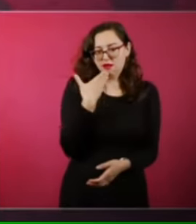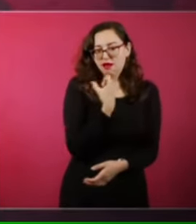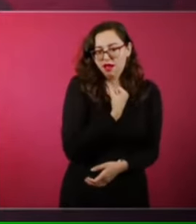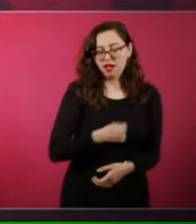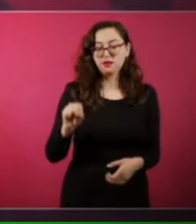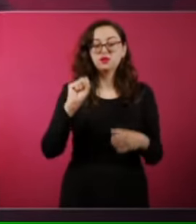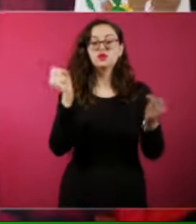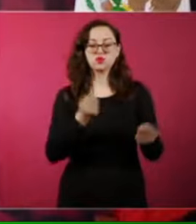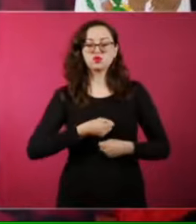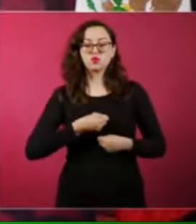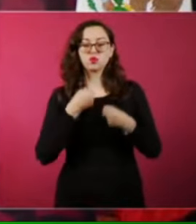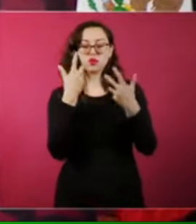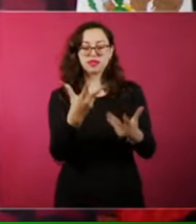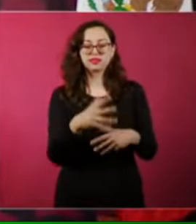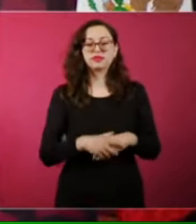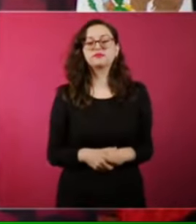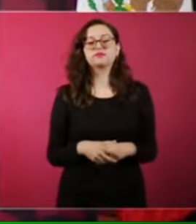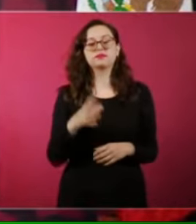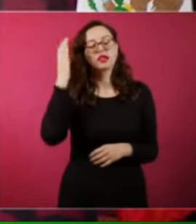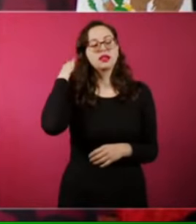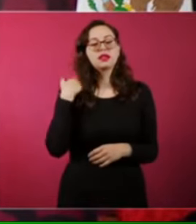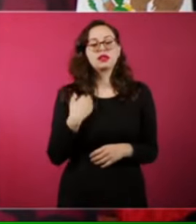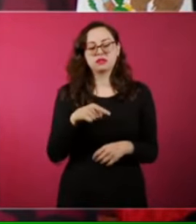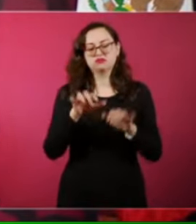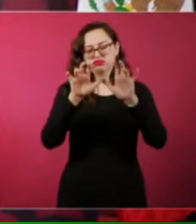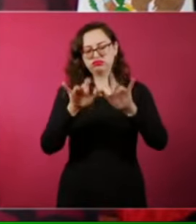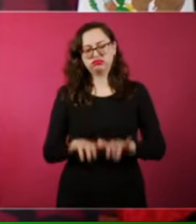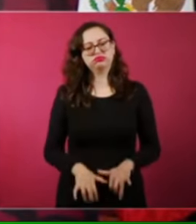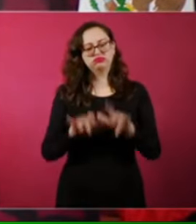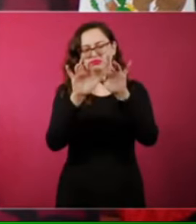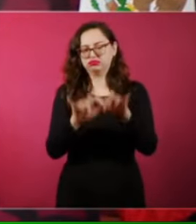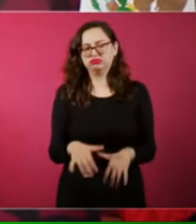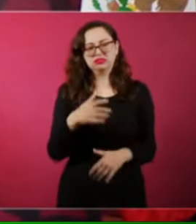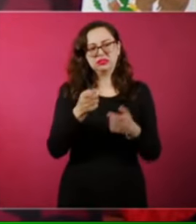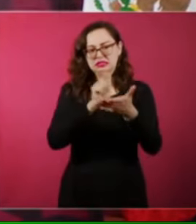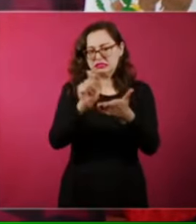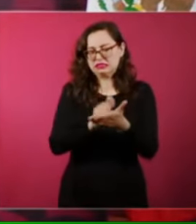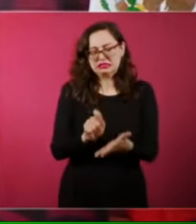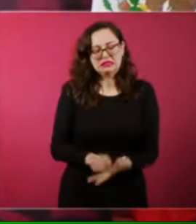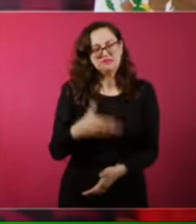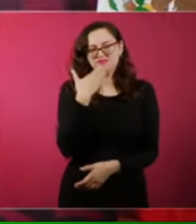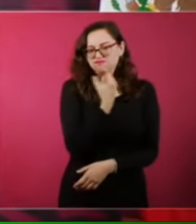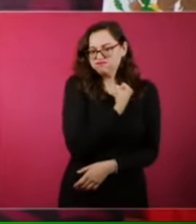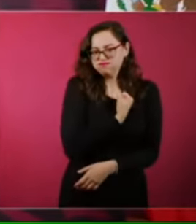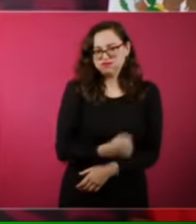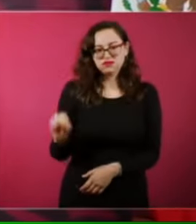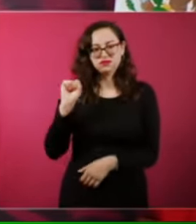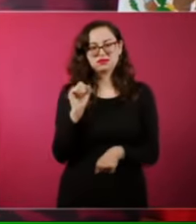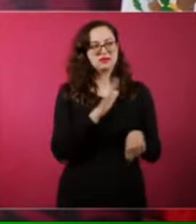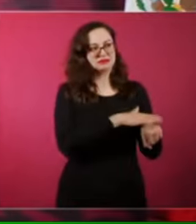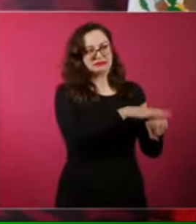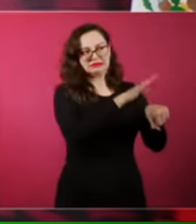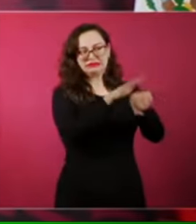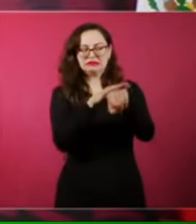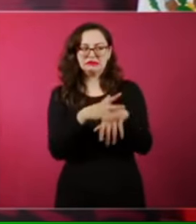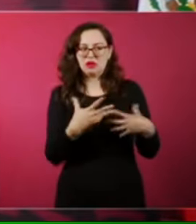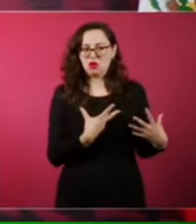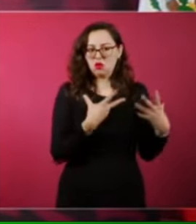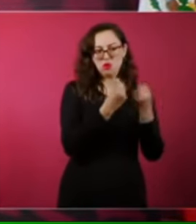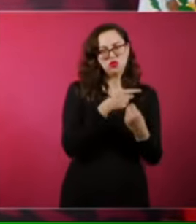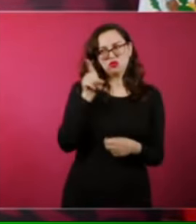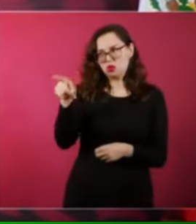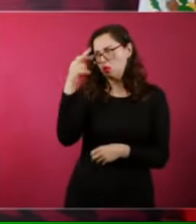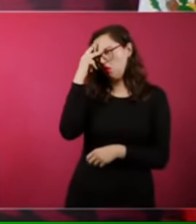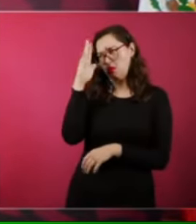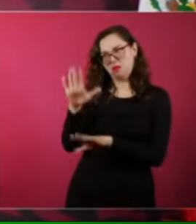Sus documentos son muy buenos. El documento donde convoca a tomar las armas en contra de